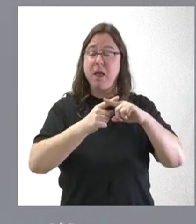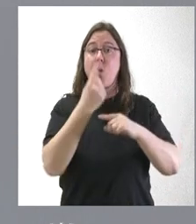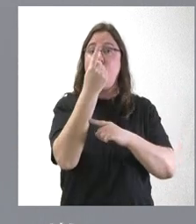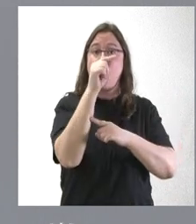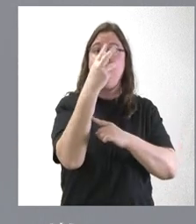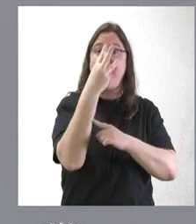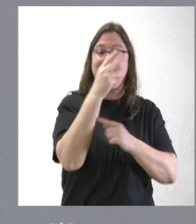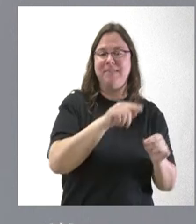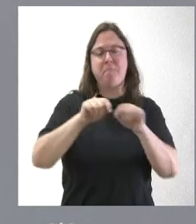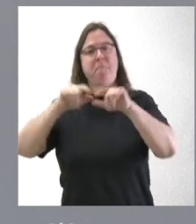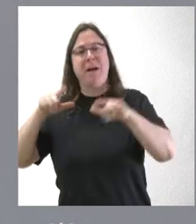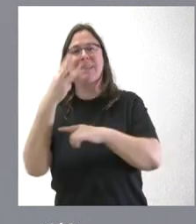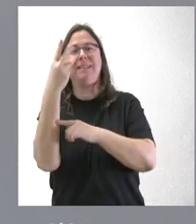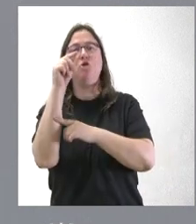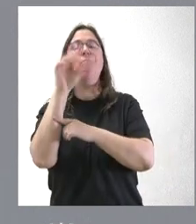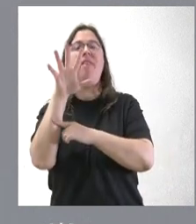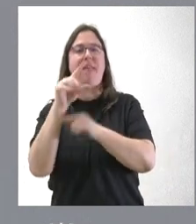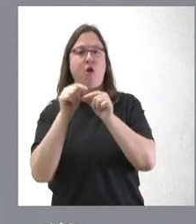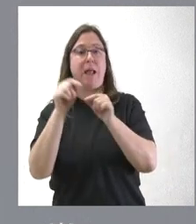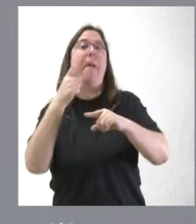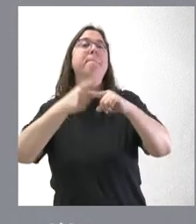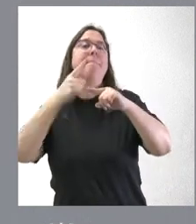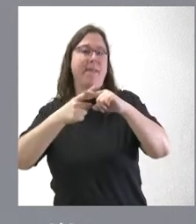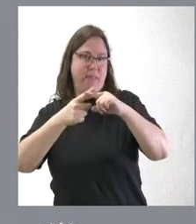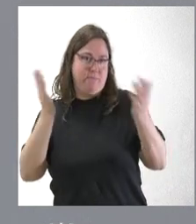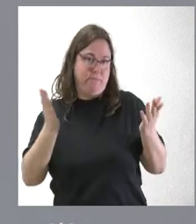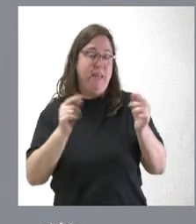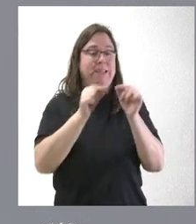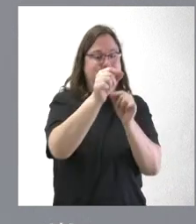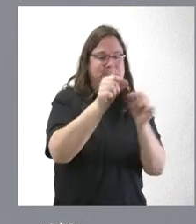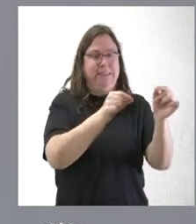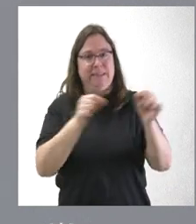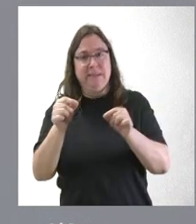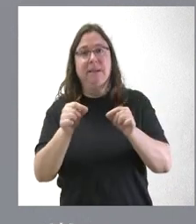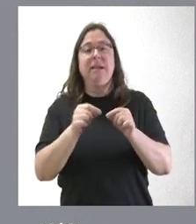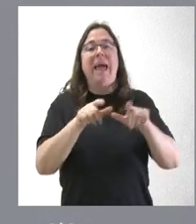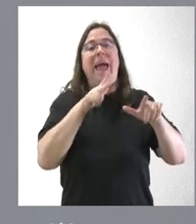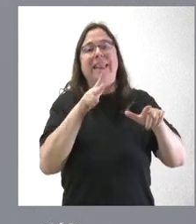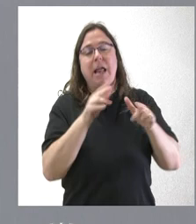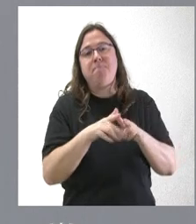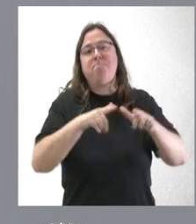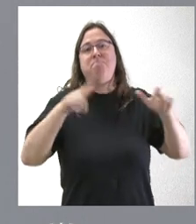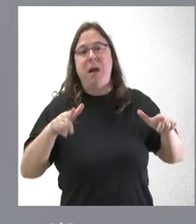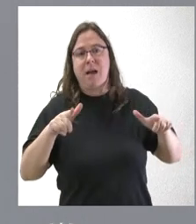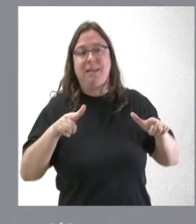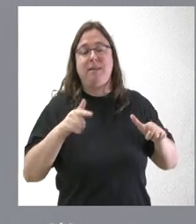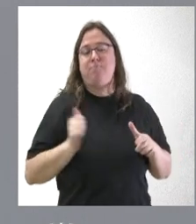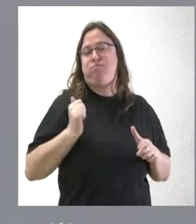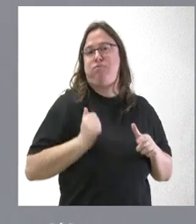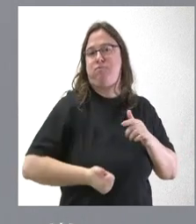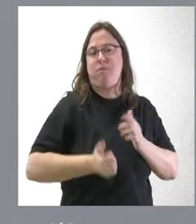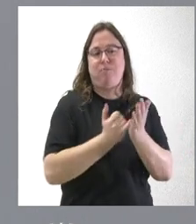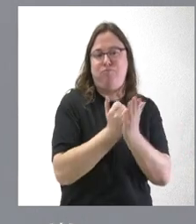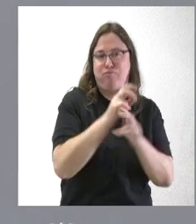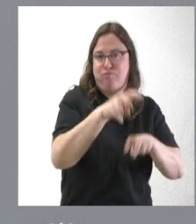,3 a 3,5 hectáreas de media. Lógicamente, al dimensionar la hectárea aumenta también la eficiencia y la productividad